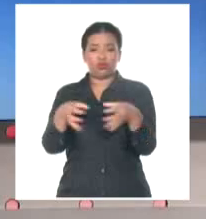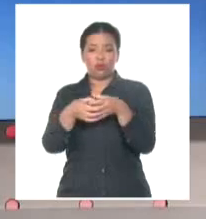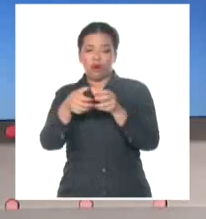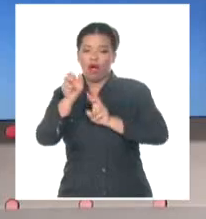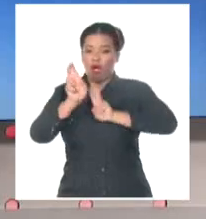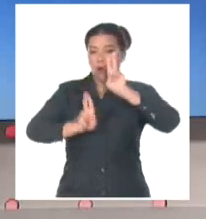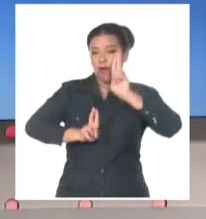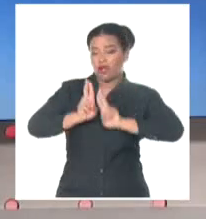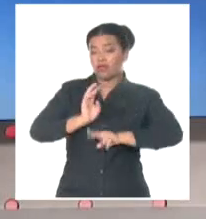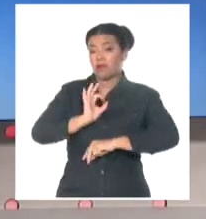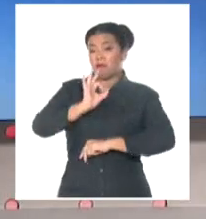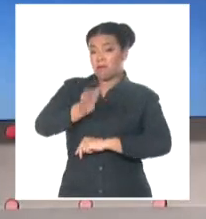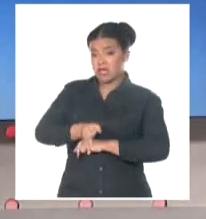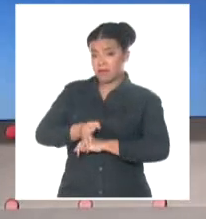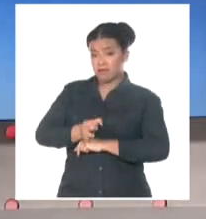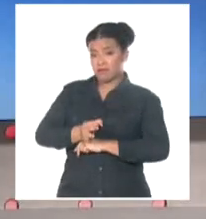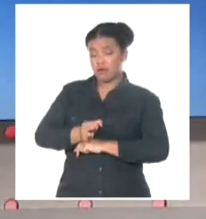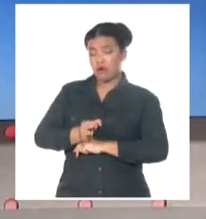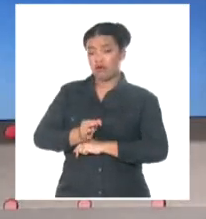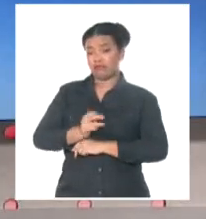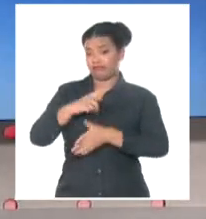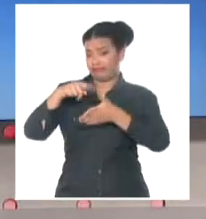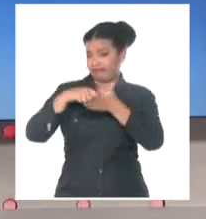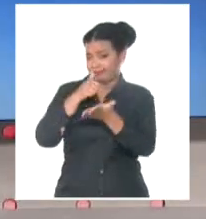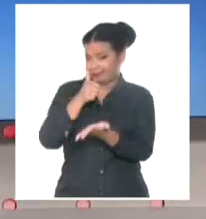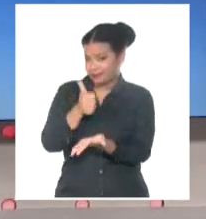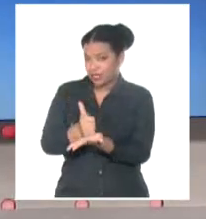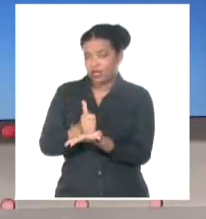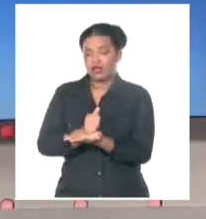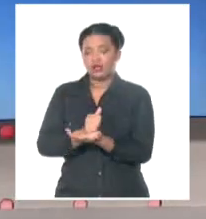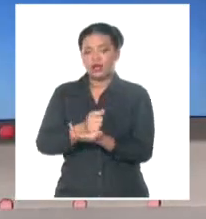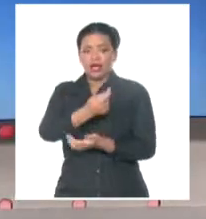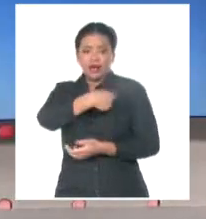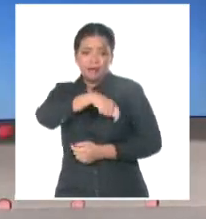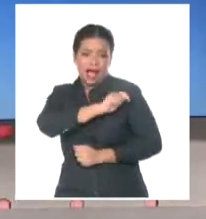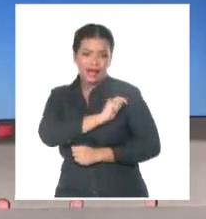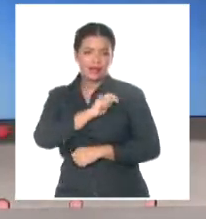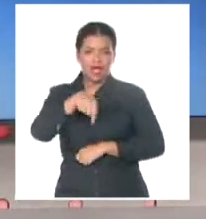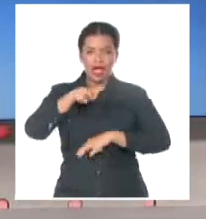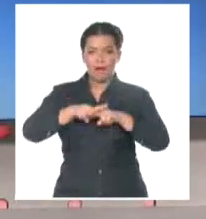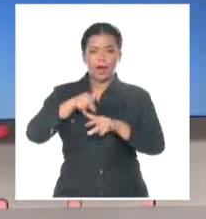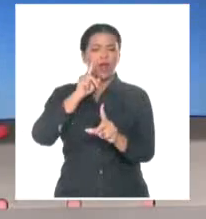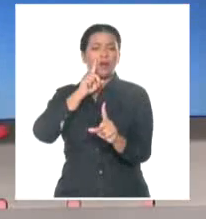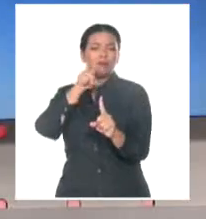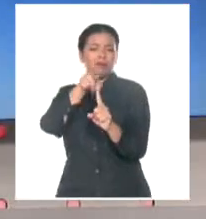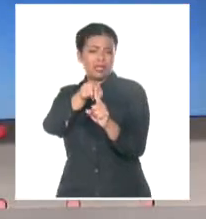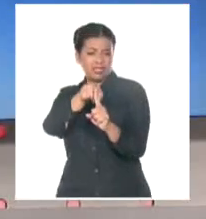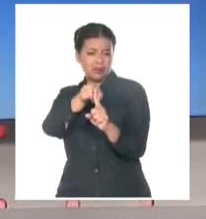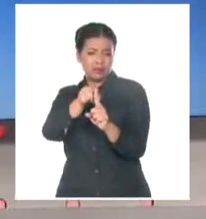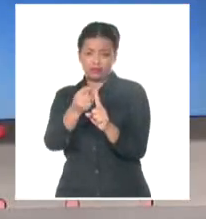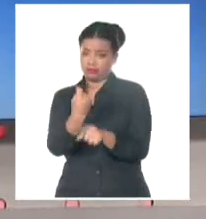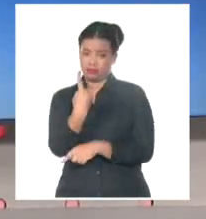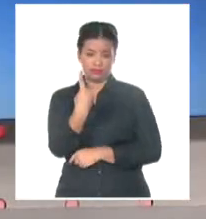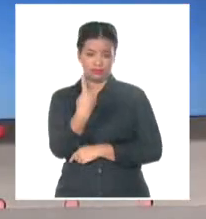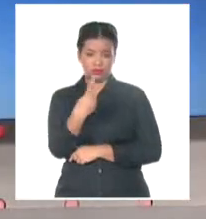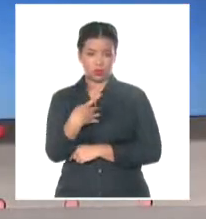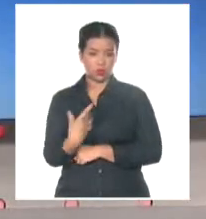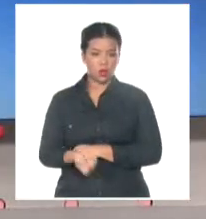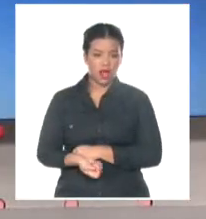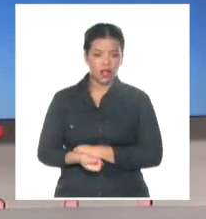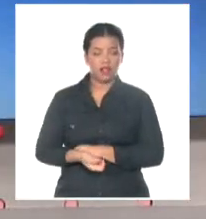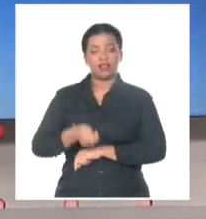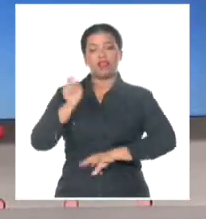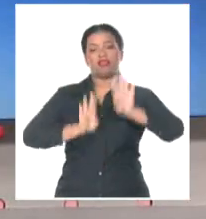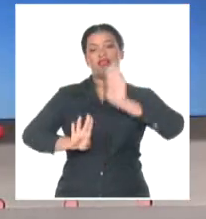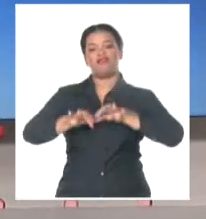lo mismo allá en Londres, aquí en La Habana o en Madrid, la premisa principal ha sido una sola siempre, defender